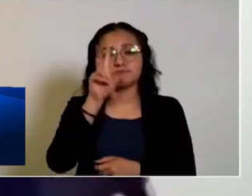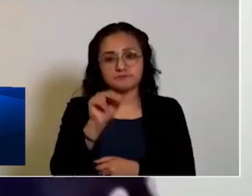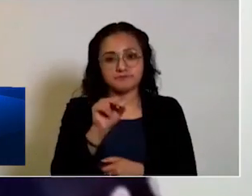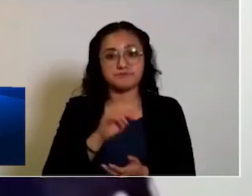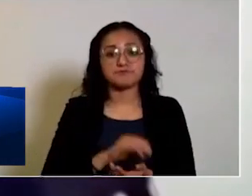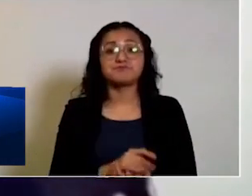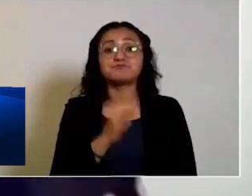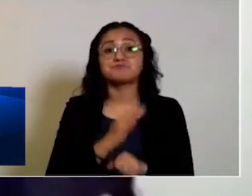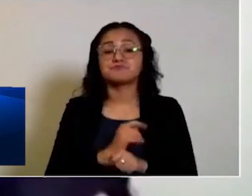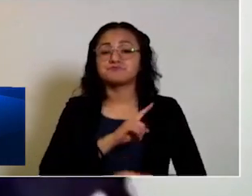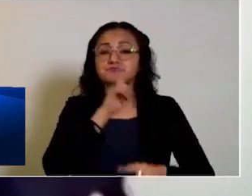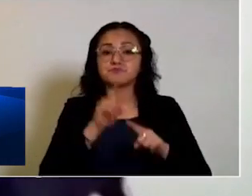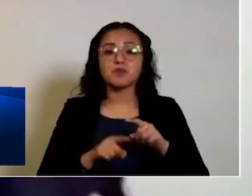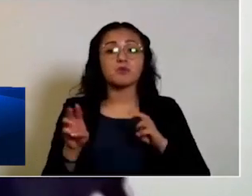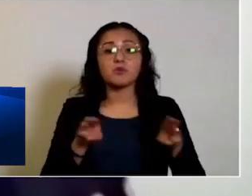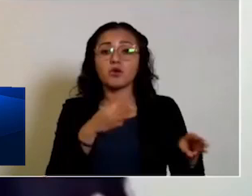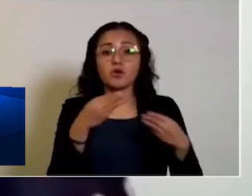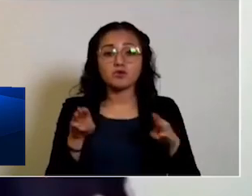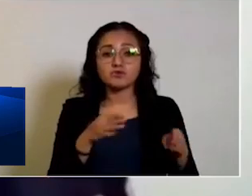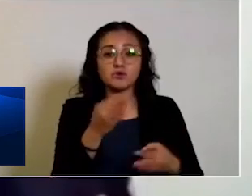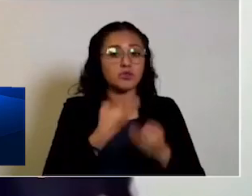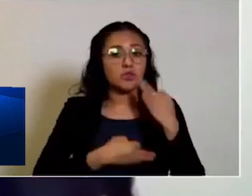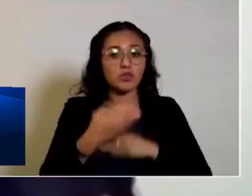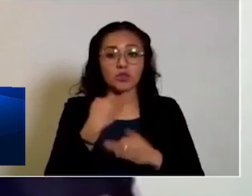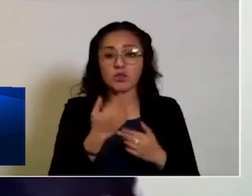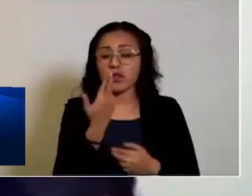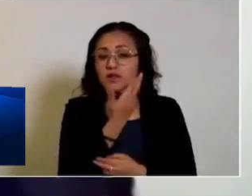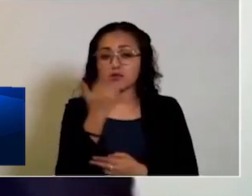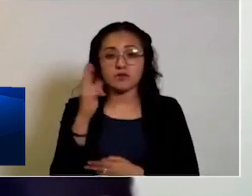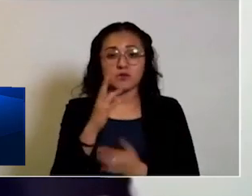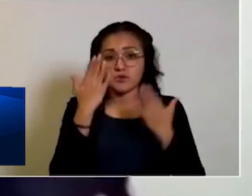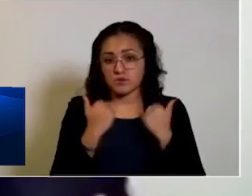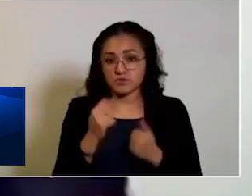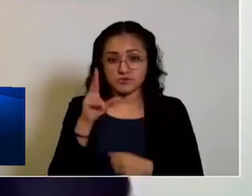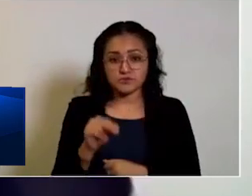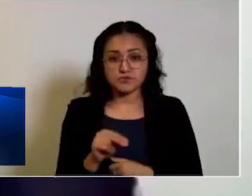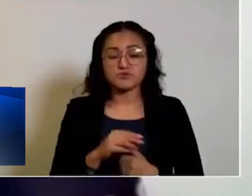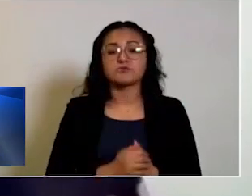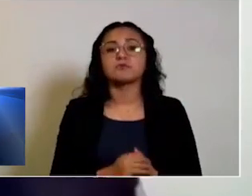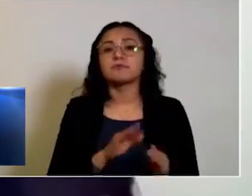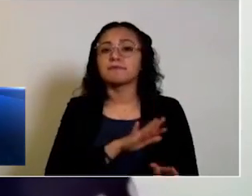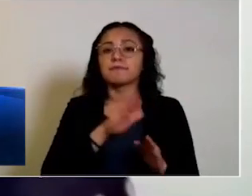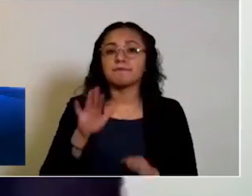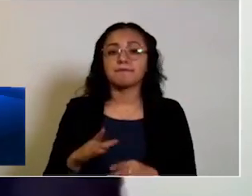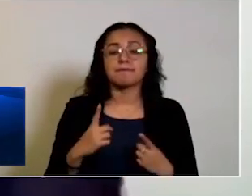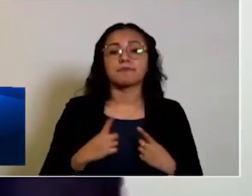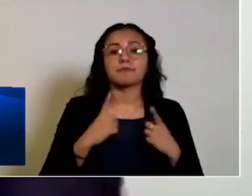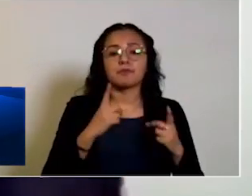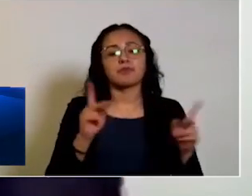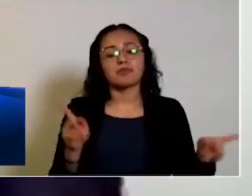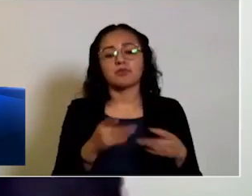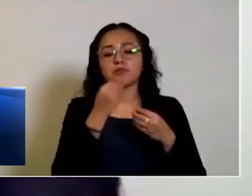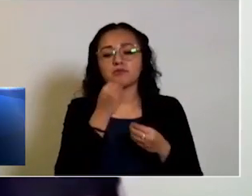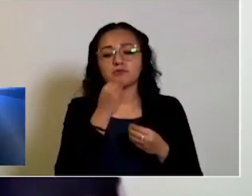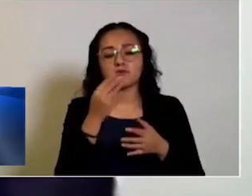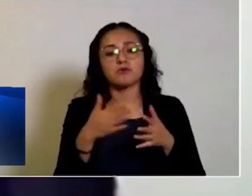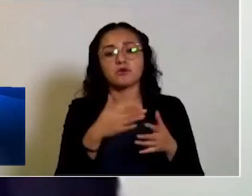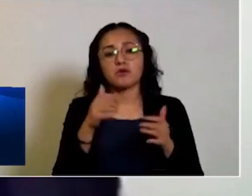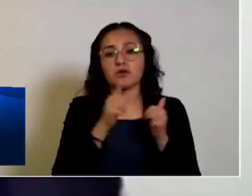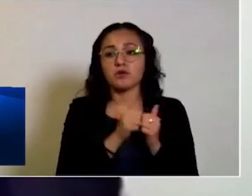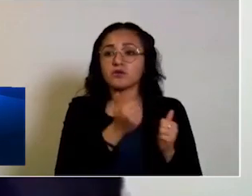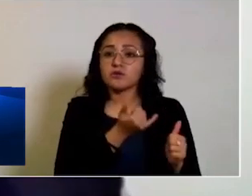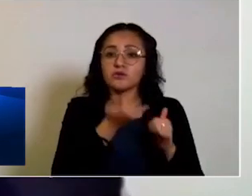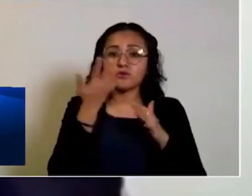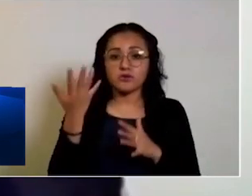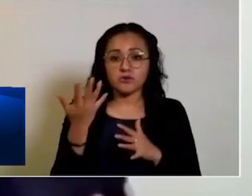Se elimina la ambientación musical en todo tipo de restaurante. Se permitirá el servicio de venta de comida preparada con servicio